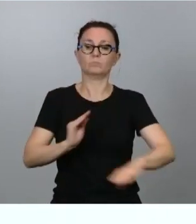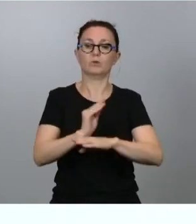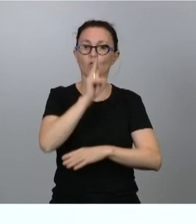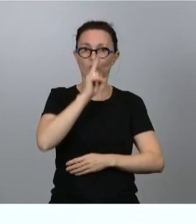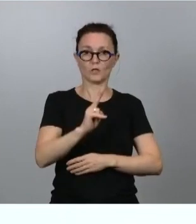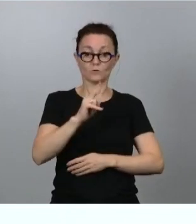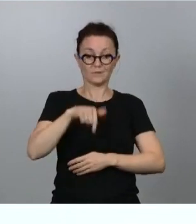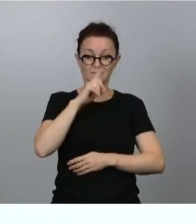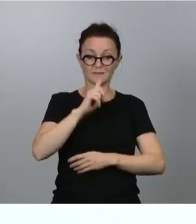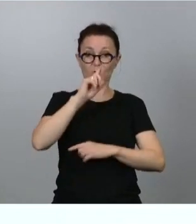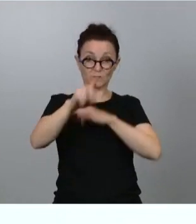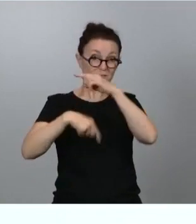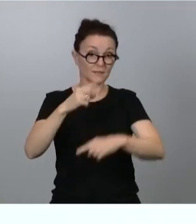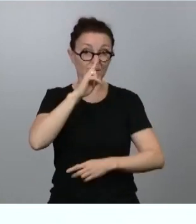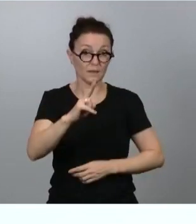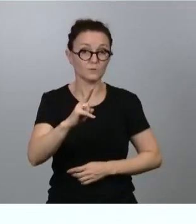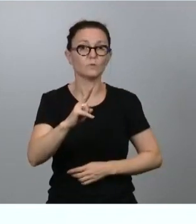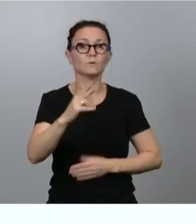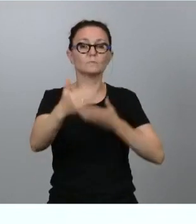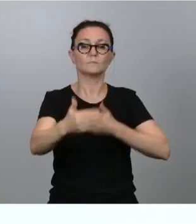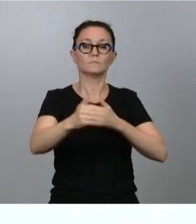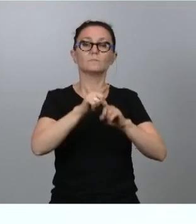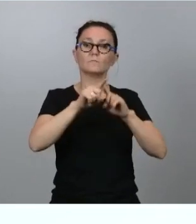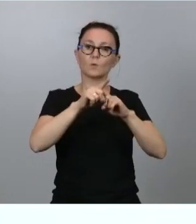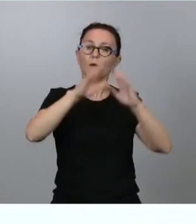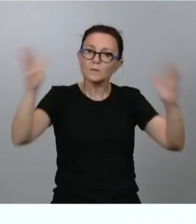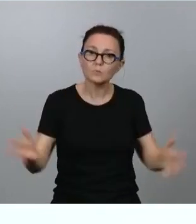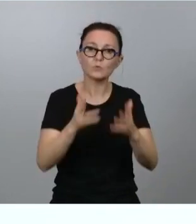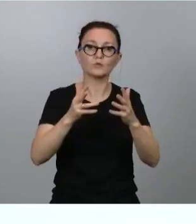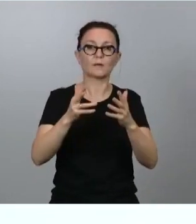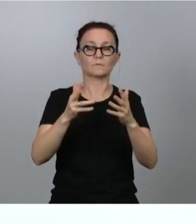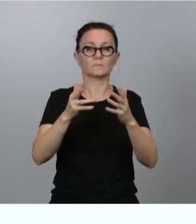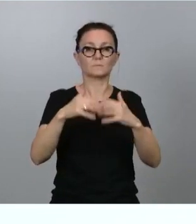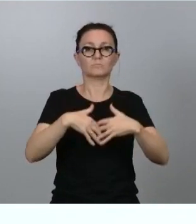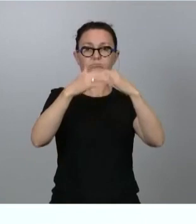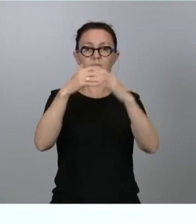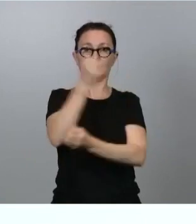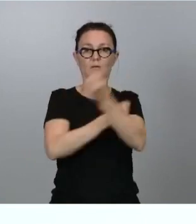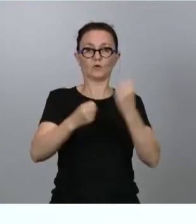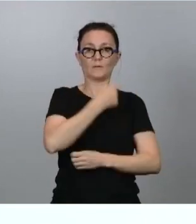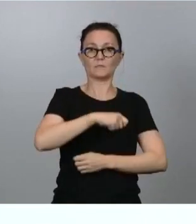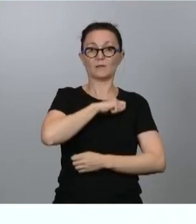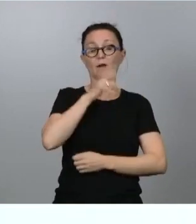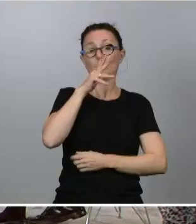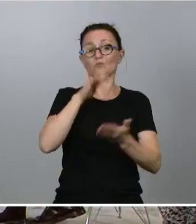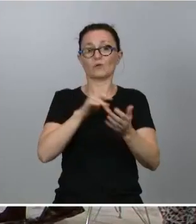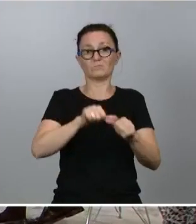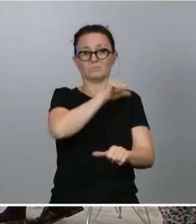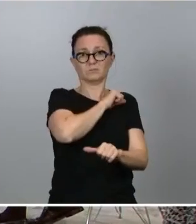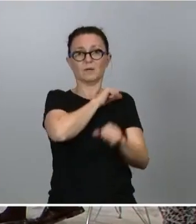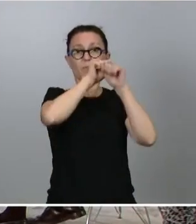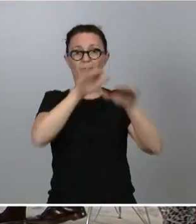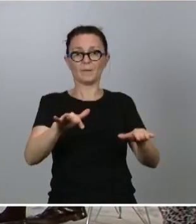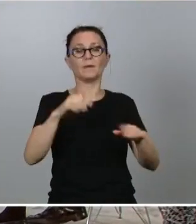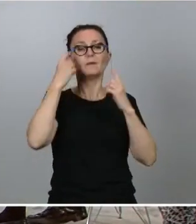lo que vamos a hacer es impulsar la reactivación de la economía española tras la caída en consecuencia de la producción derivada de la pandemia y para dar un impulso